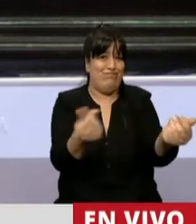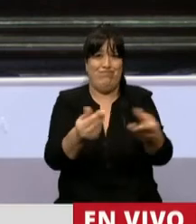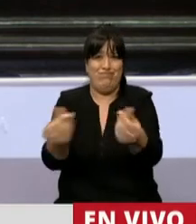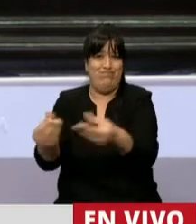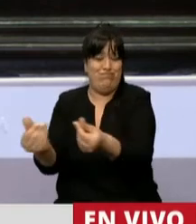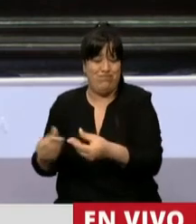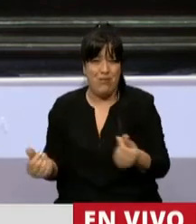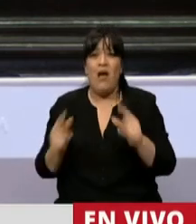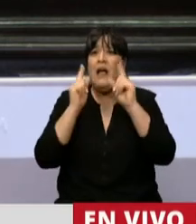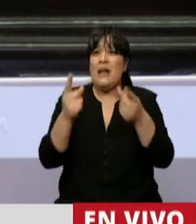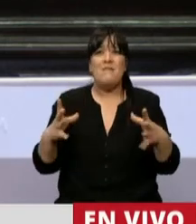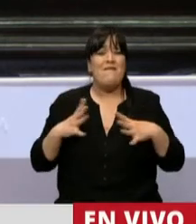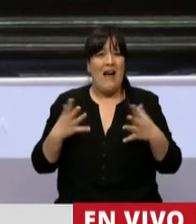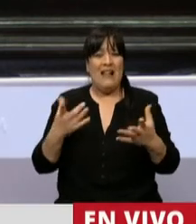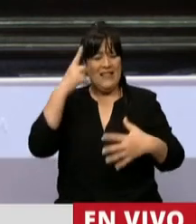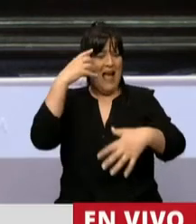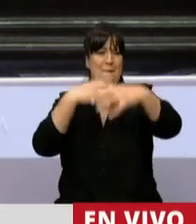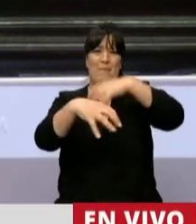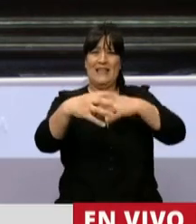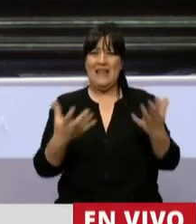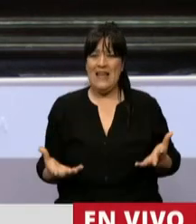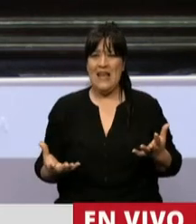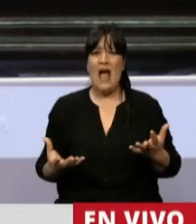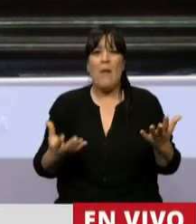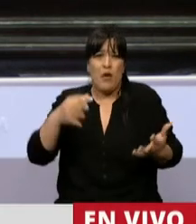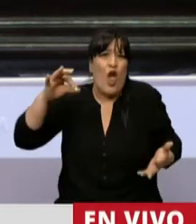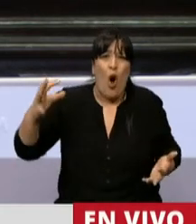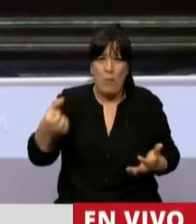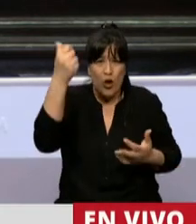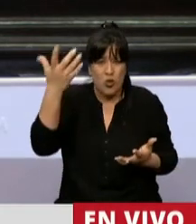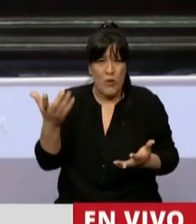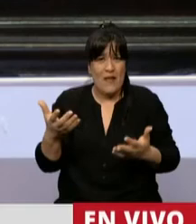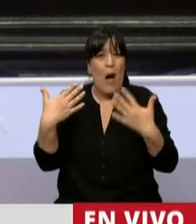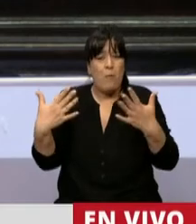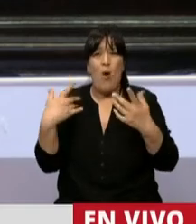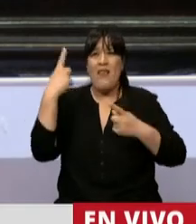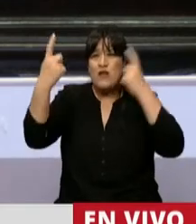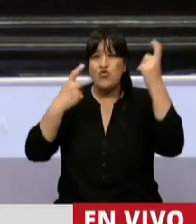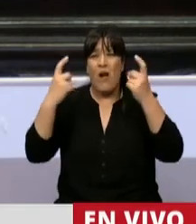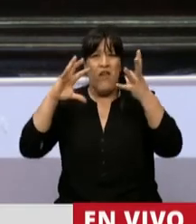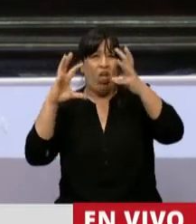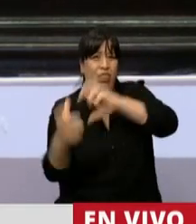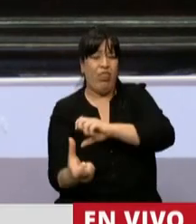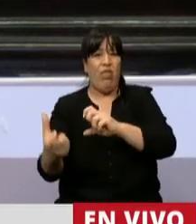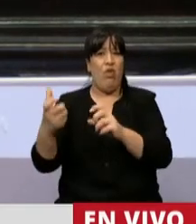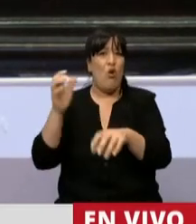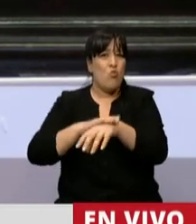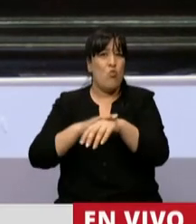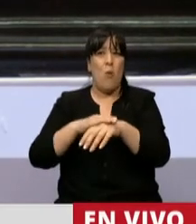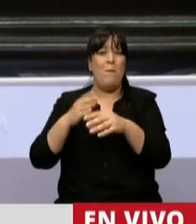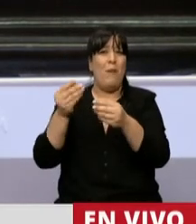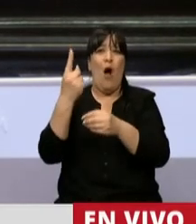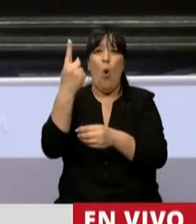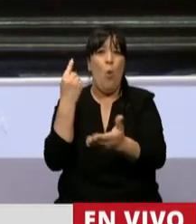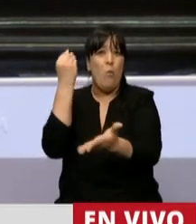todo, una falta total de empatía con las miles de oportunidades y de sueños que se destruyen cada vez que se pierde